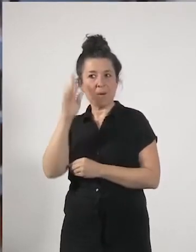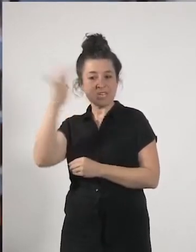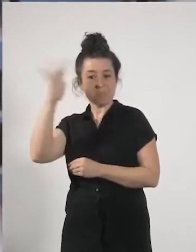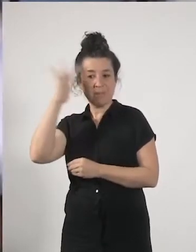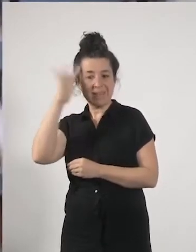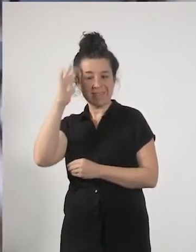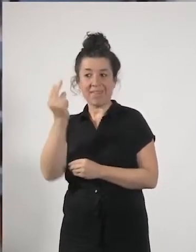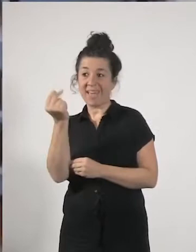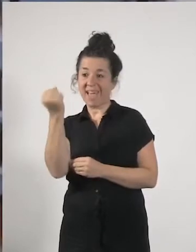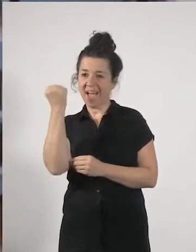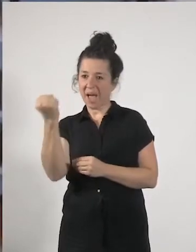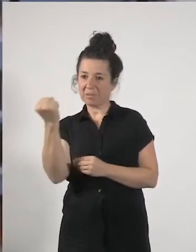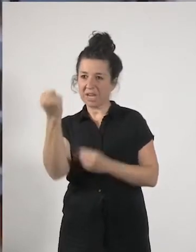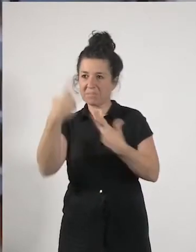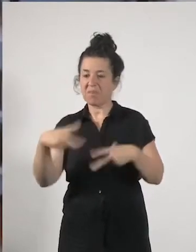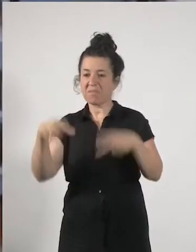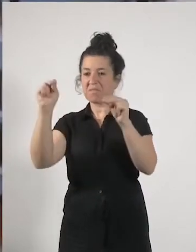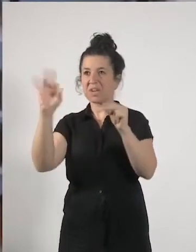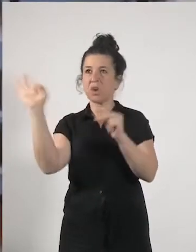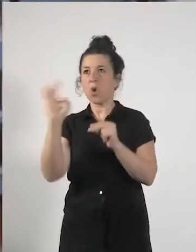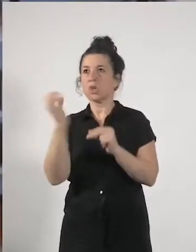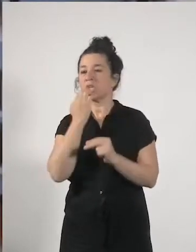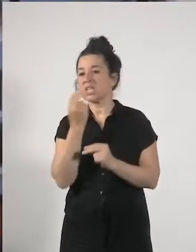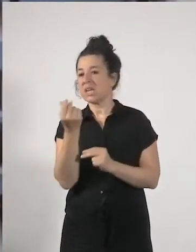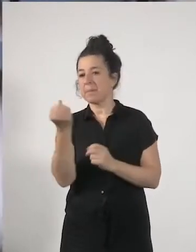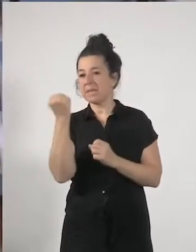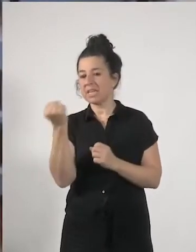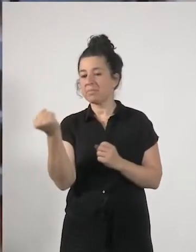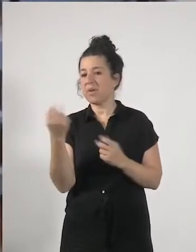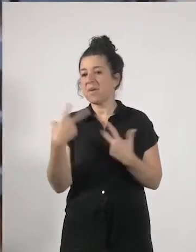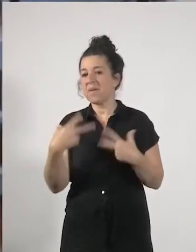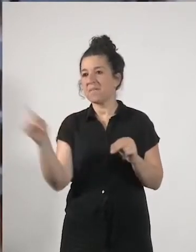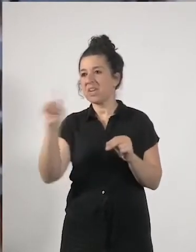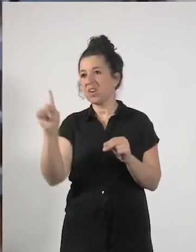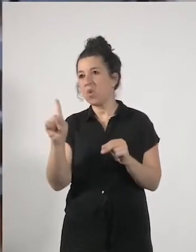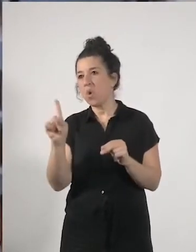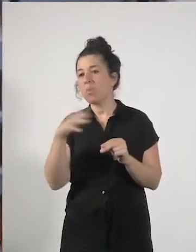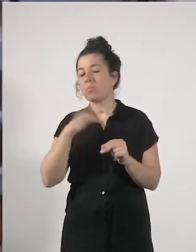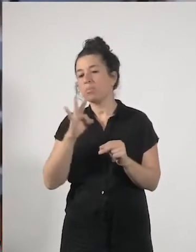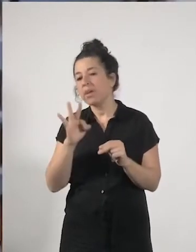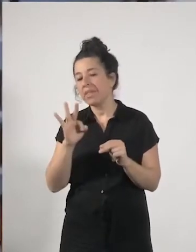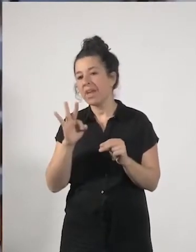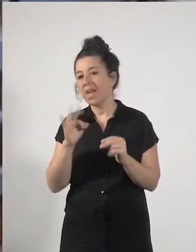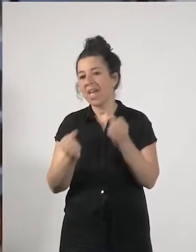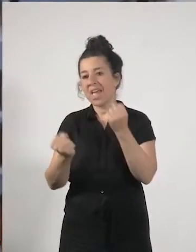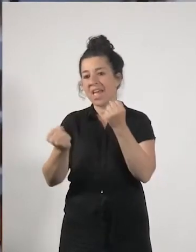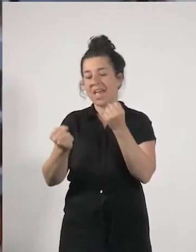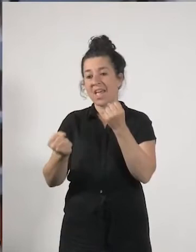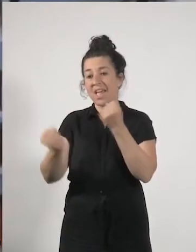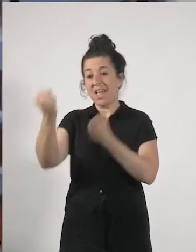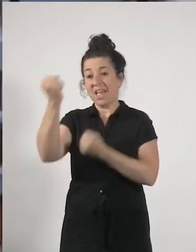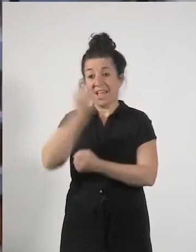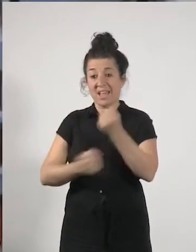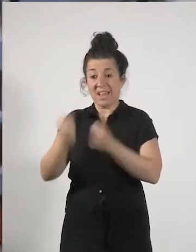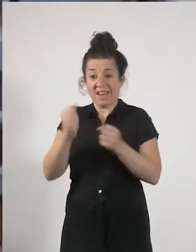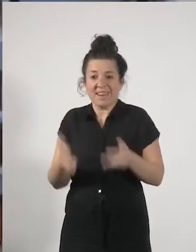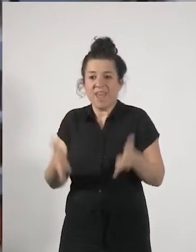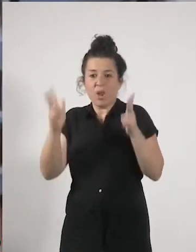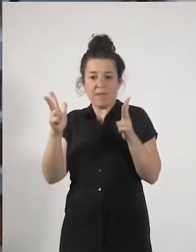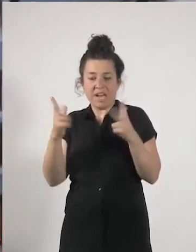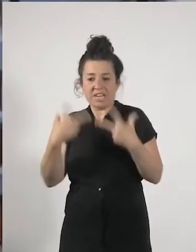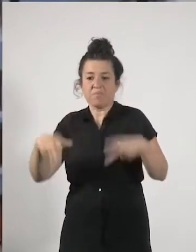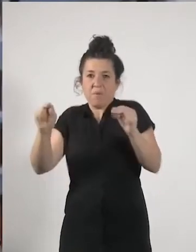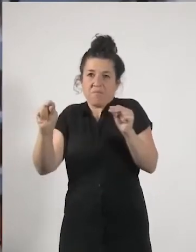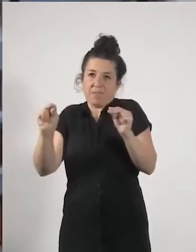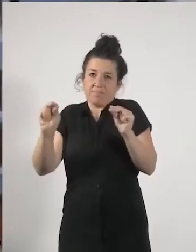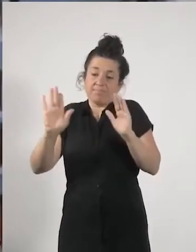si no el fin del capitalismo pues por lo menos el fin del neoliberalismo y entonces lo que se vio es no